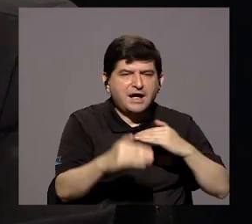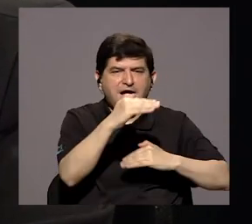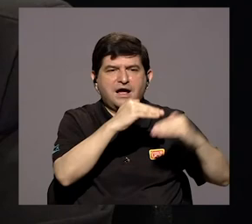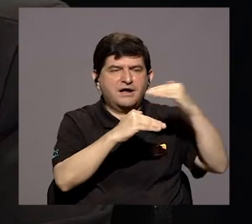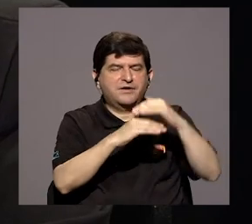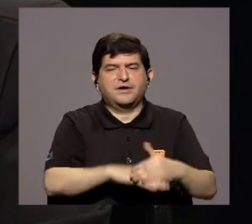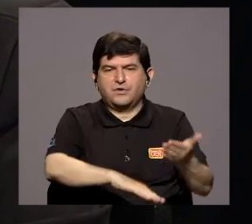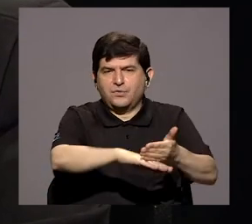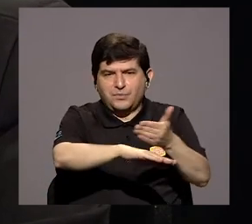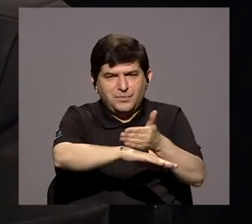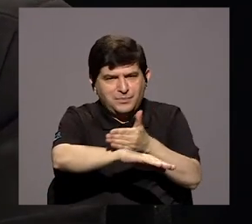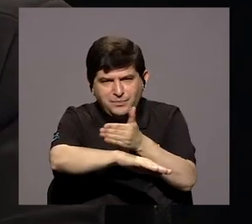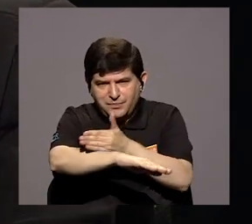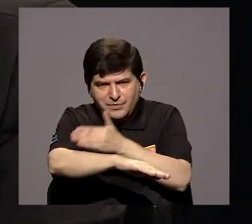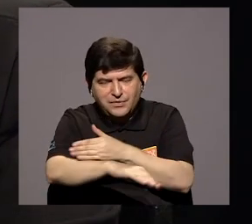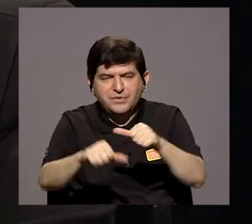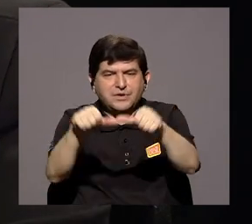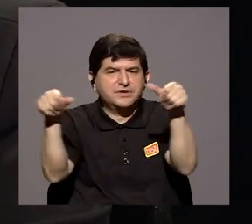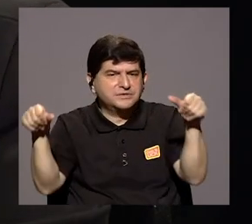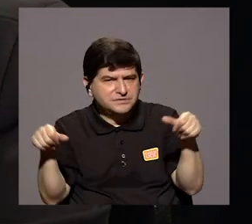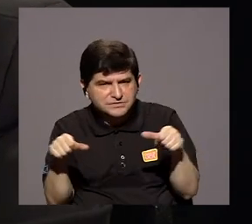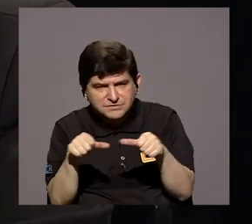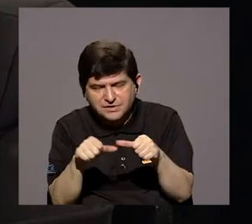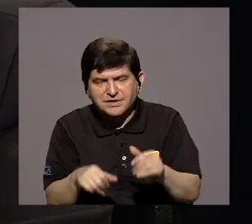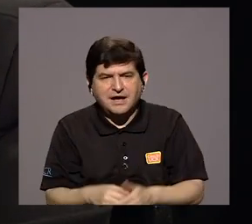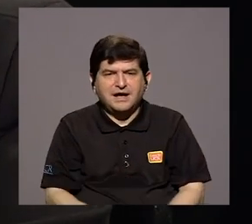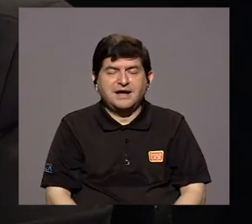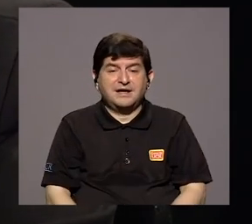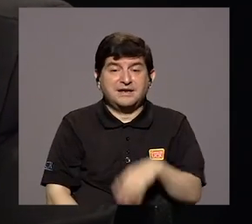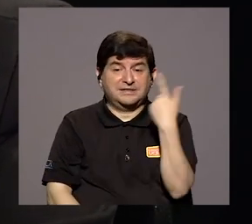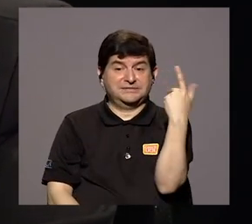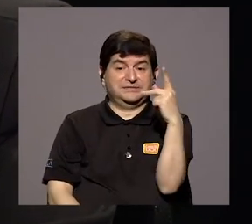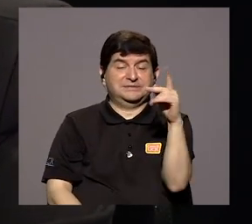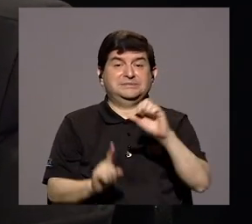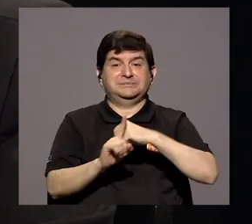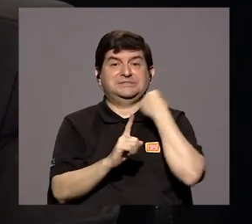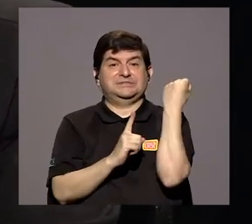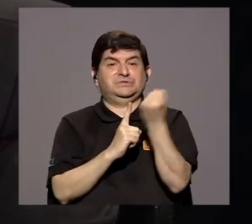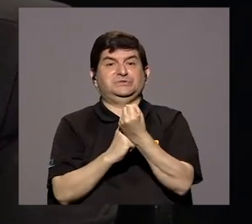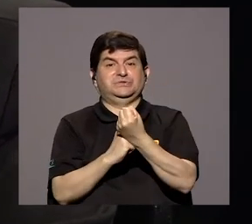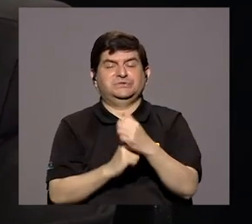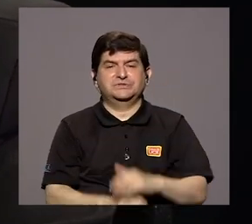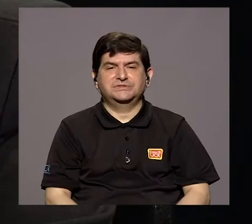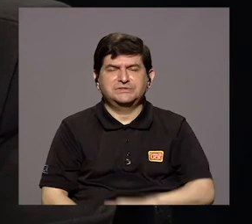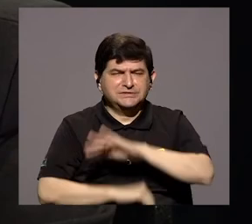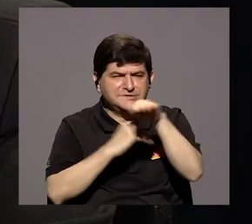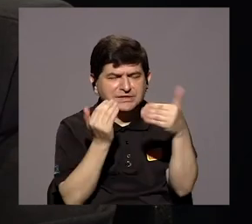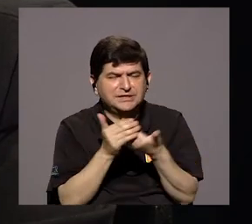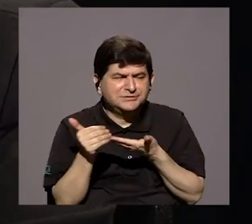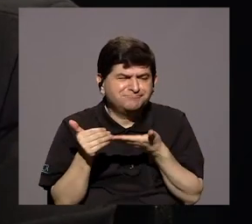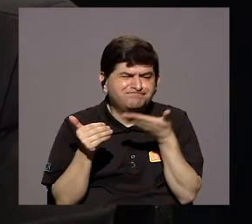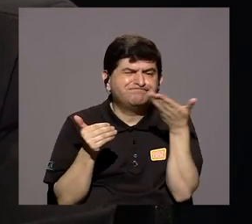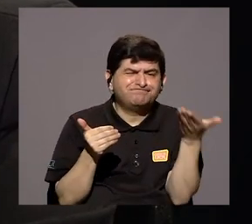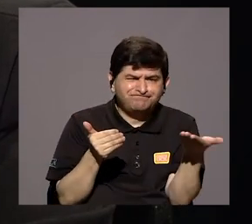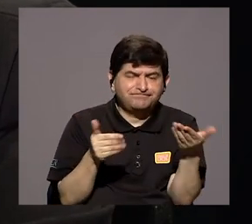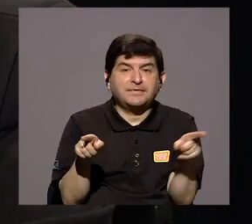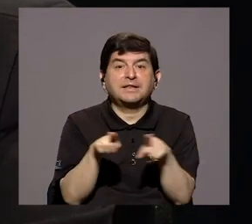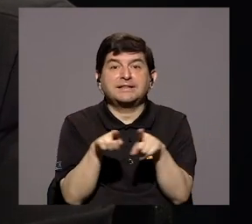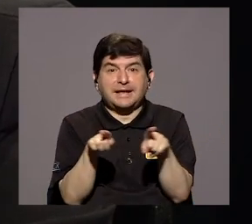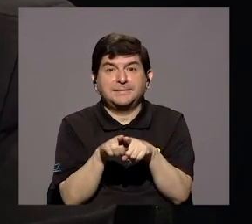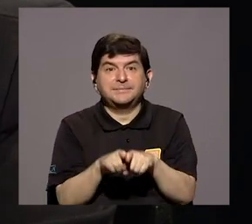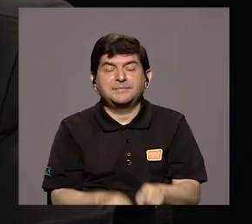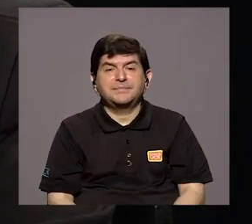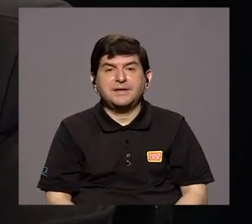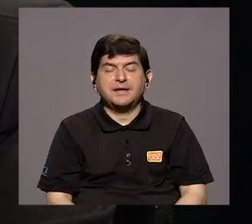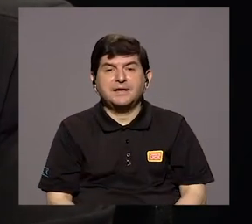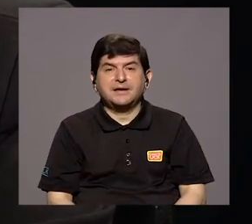de recuperación de zonas que, pues, de alguna forma están en riesgo, ¿verdad?, todo este tipo de cosas. También tenemos el tema